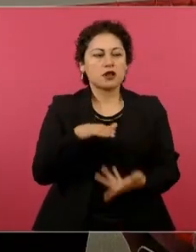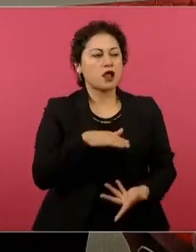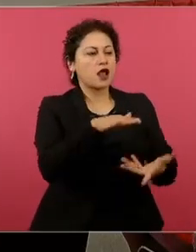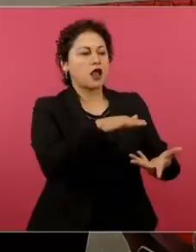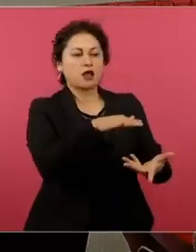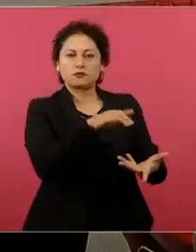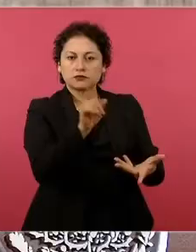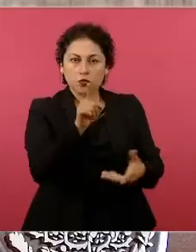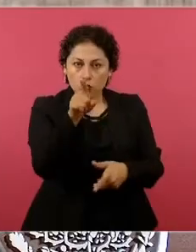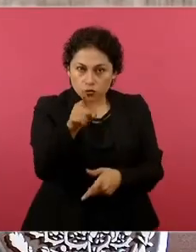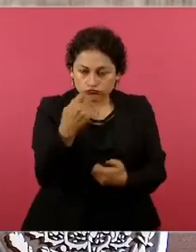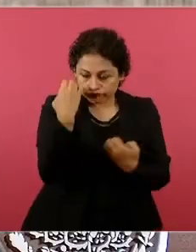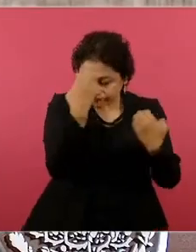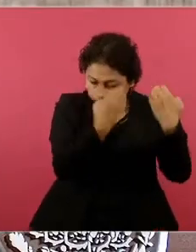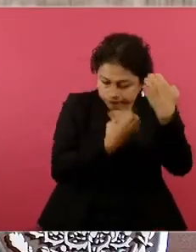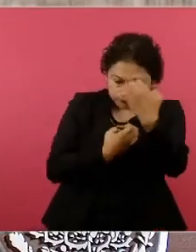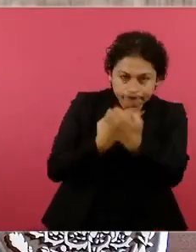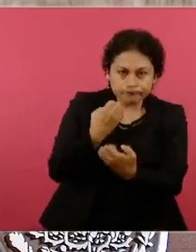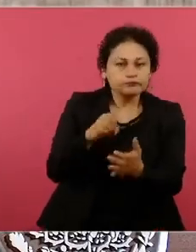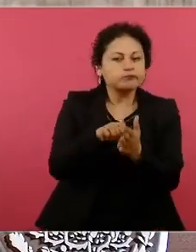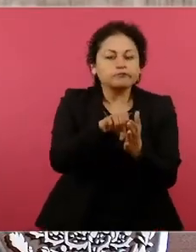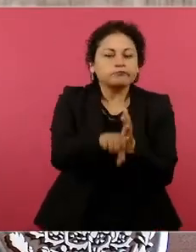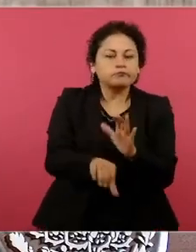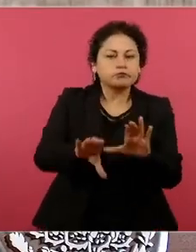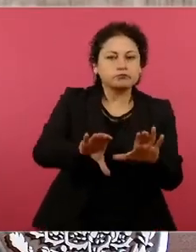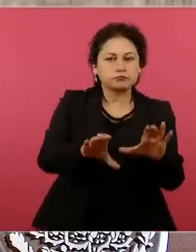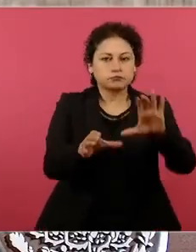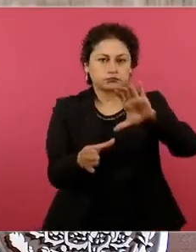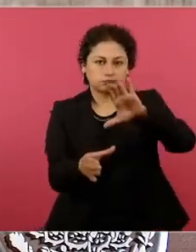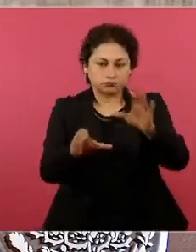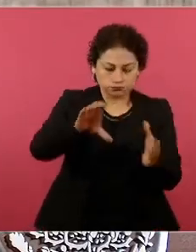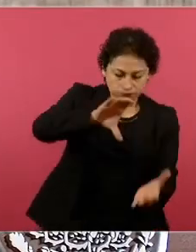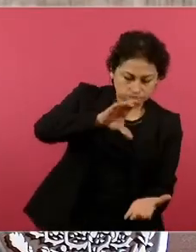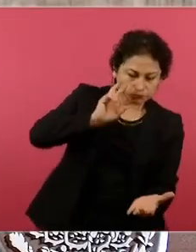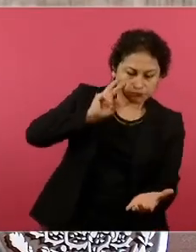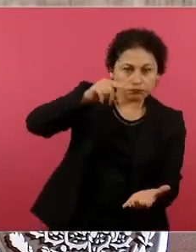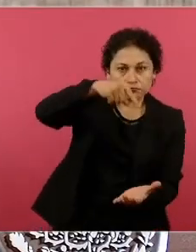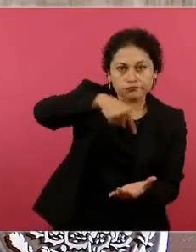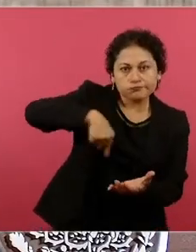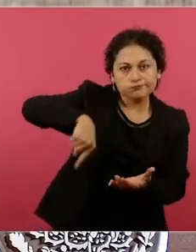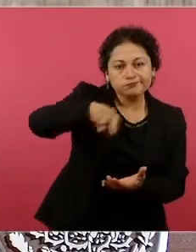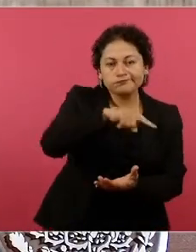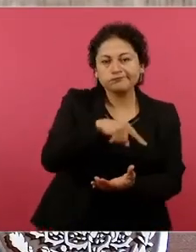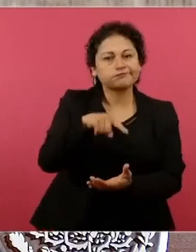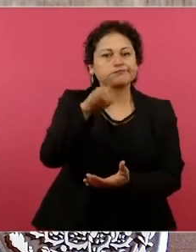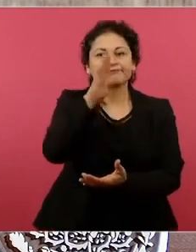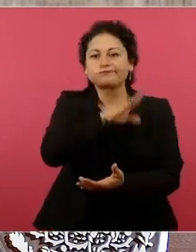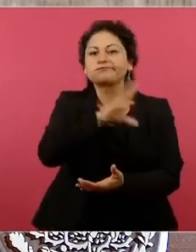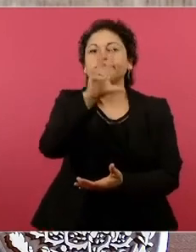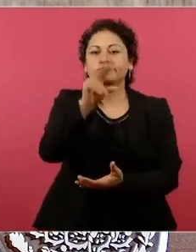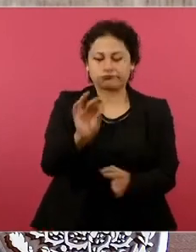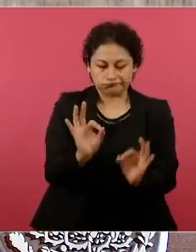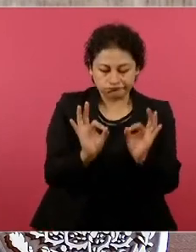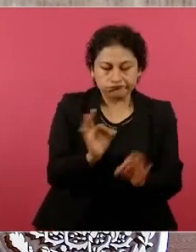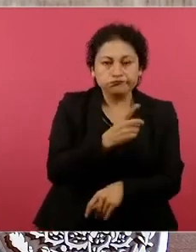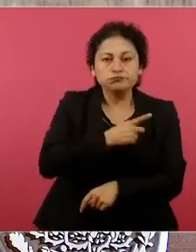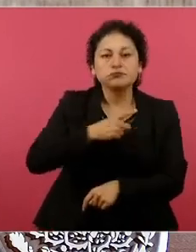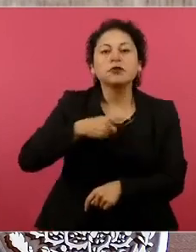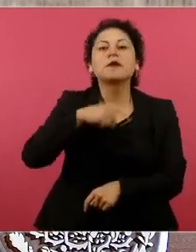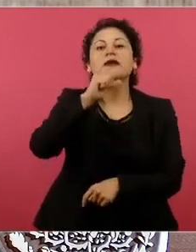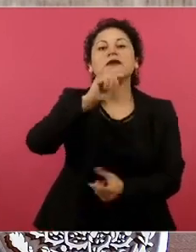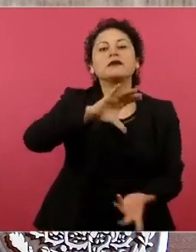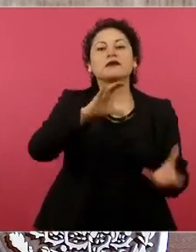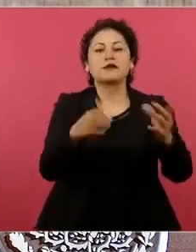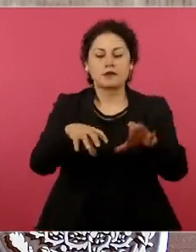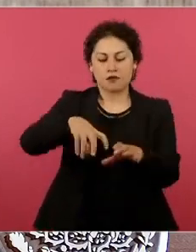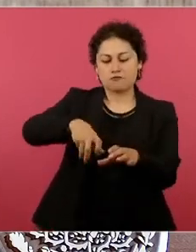fácil revisarlo, fíjense en la parte de abajo que no esté picado el cilindro y en la válvula que la válvula no esté floja, que